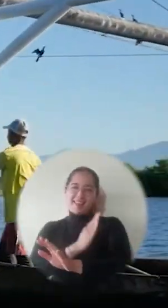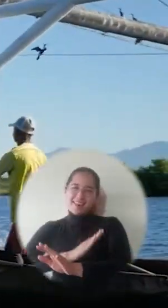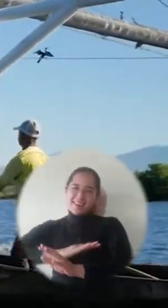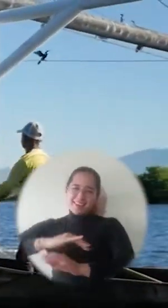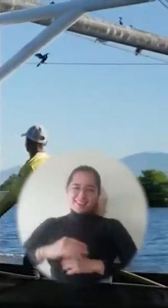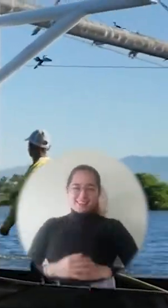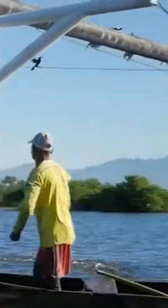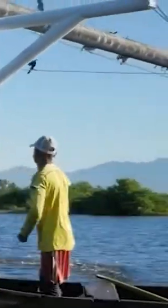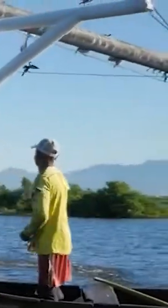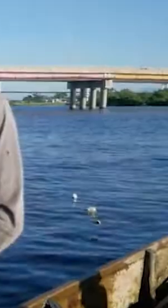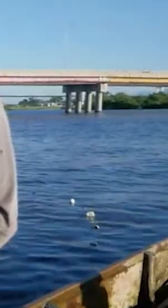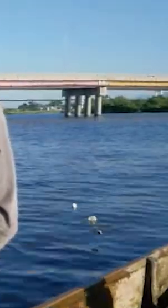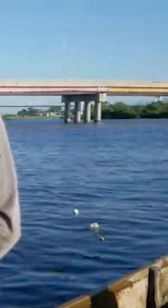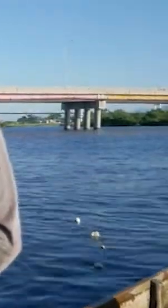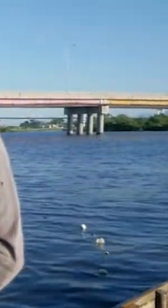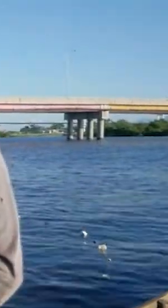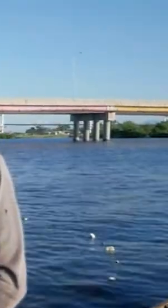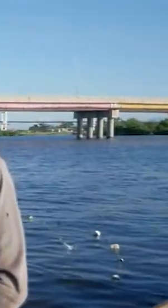cantar.